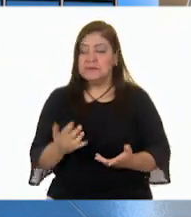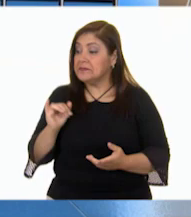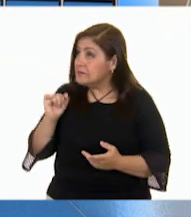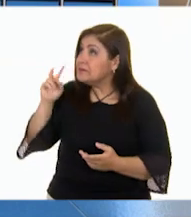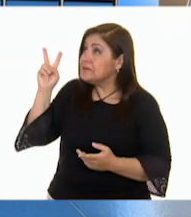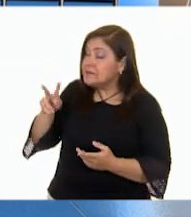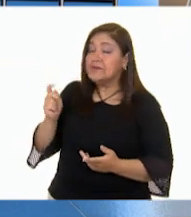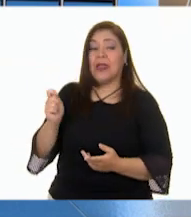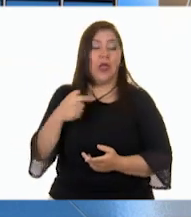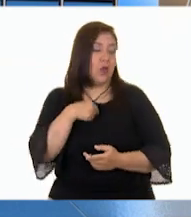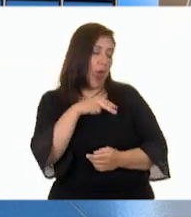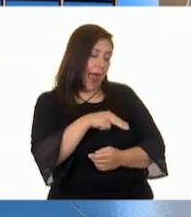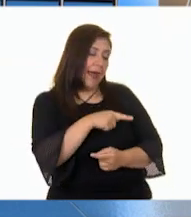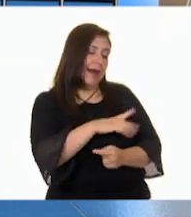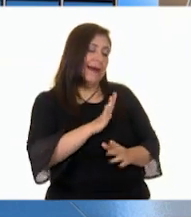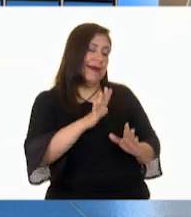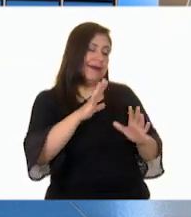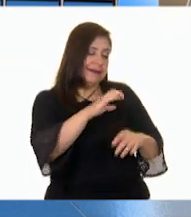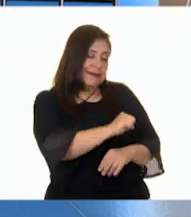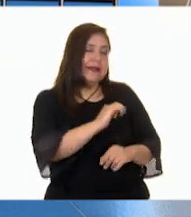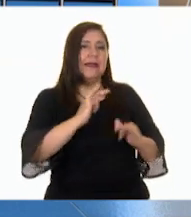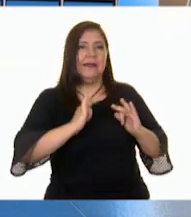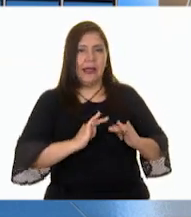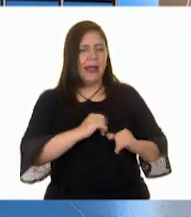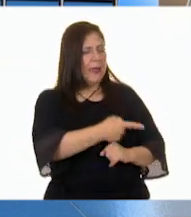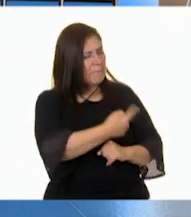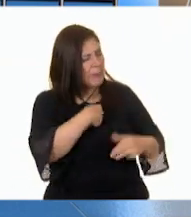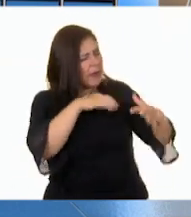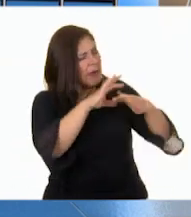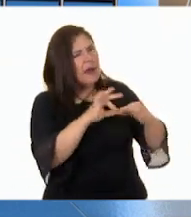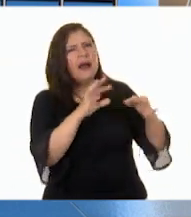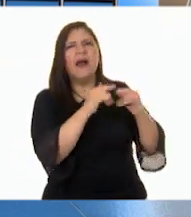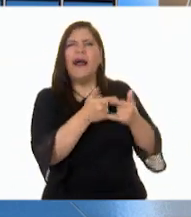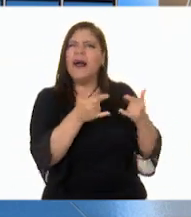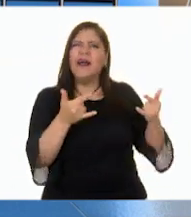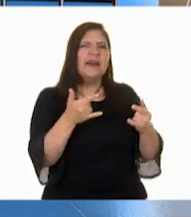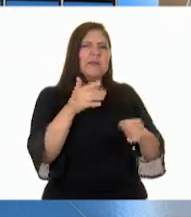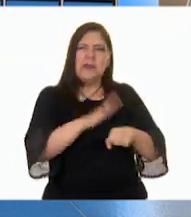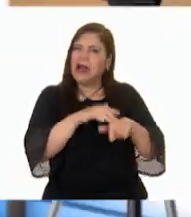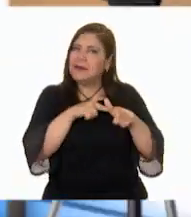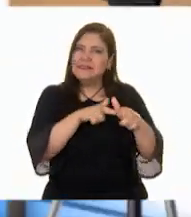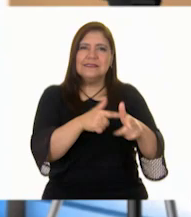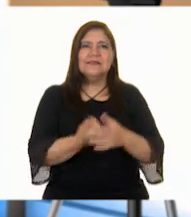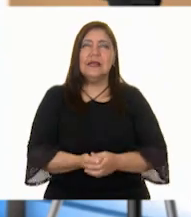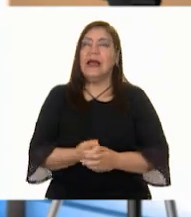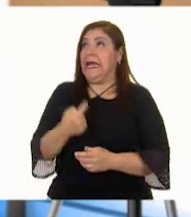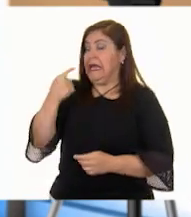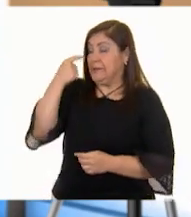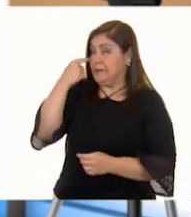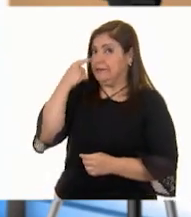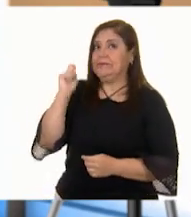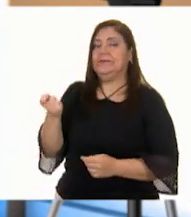sé que estás un poco más tranquilo, sígueme contando tu emocionante historia. Ah, pues, verás,